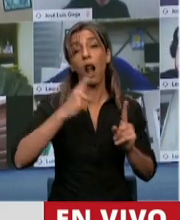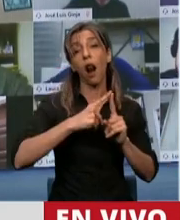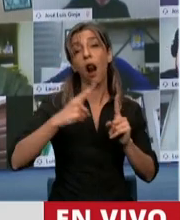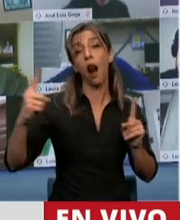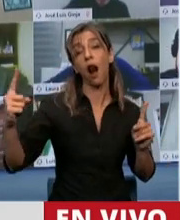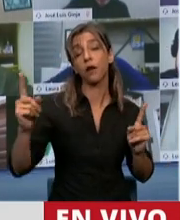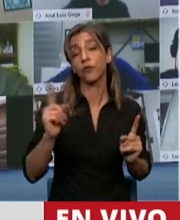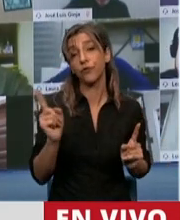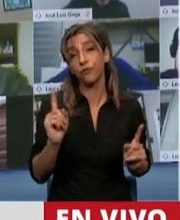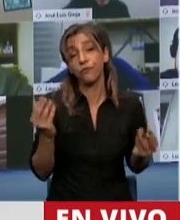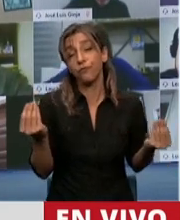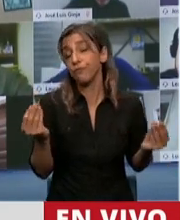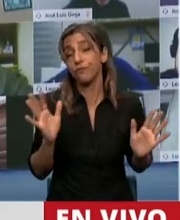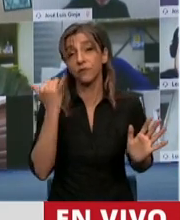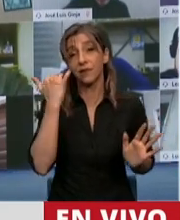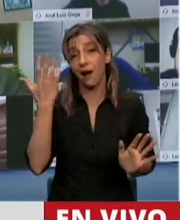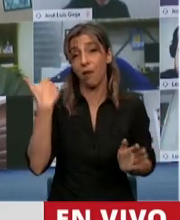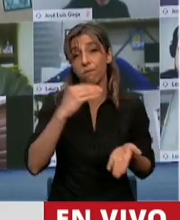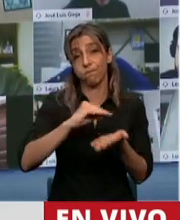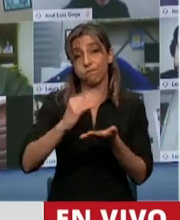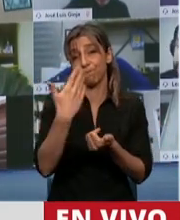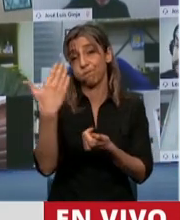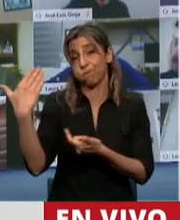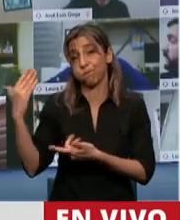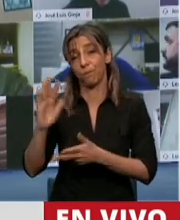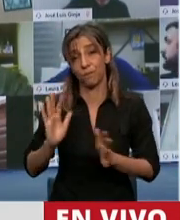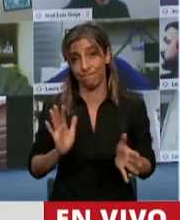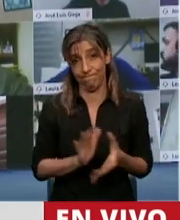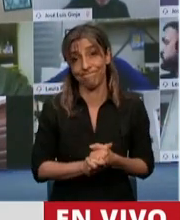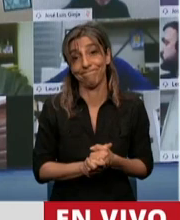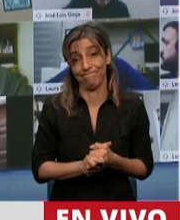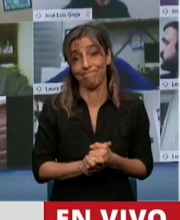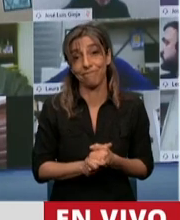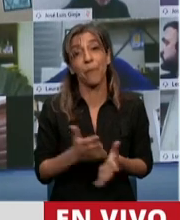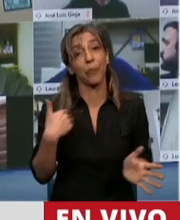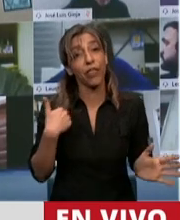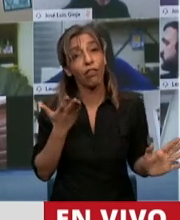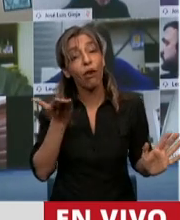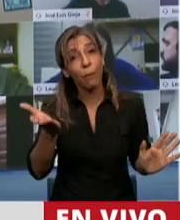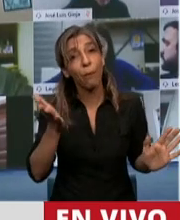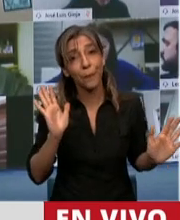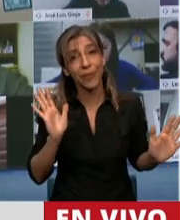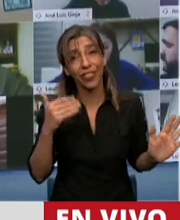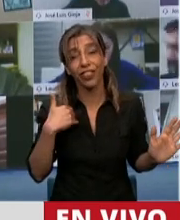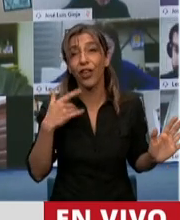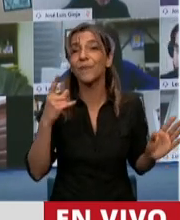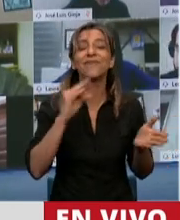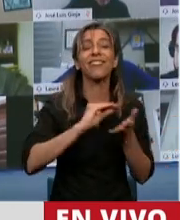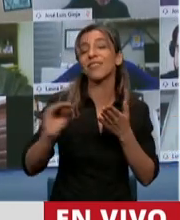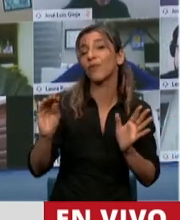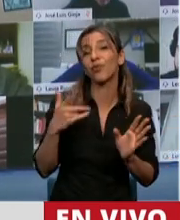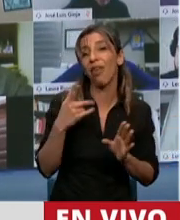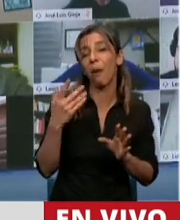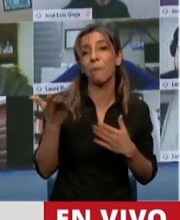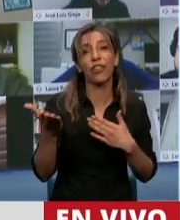Papá Moro ya los dijo, Pero sí voy a pedir, sí voy a pedir que no Diputada, le voy a pedir, por